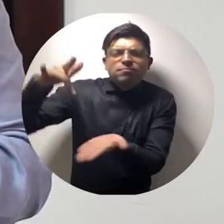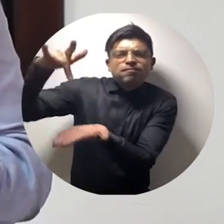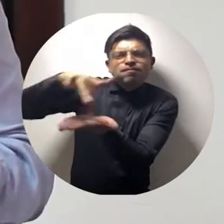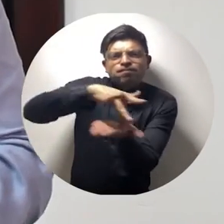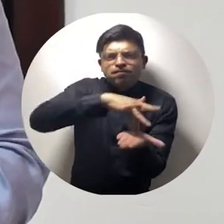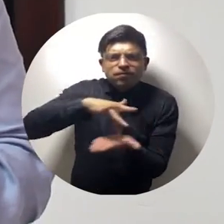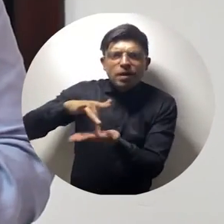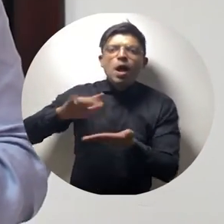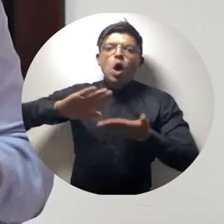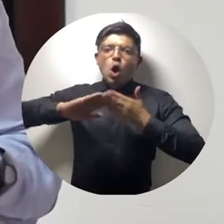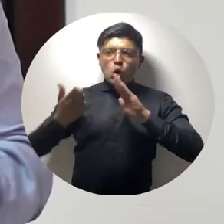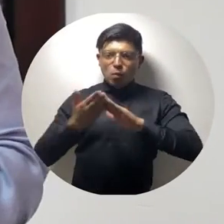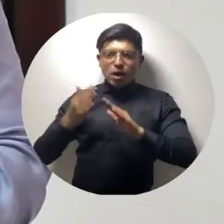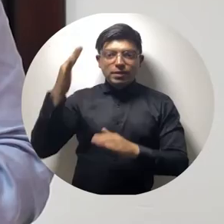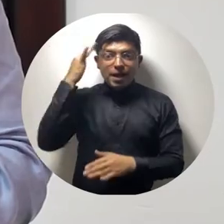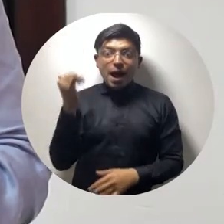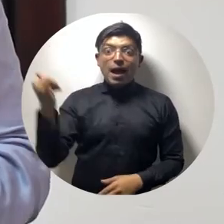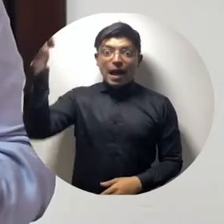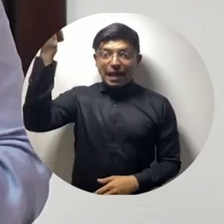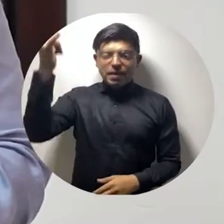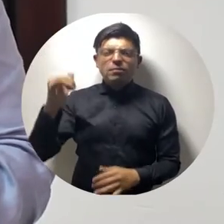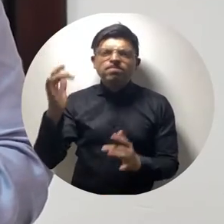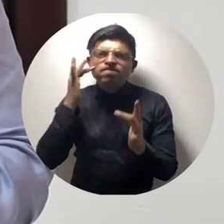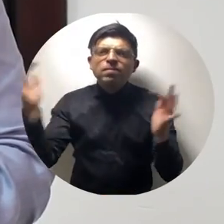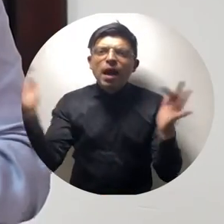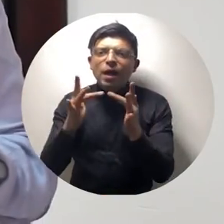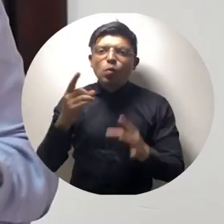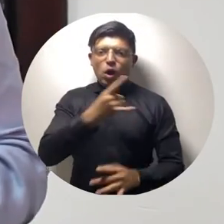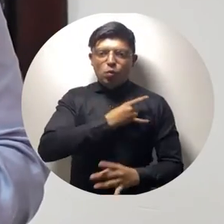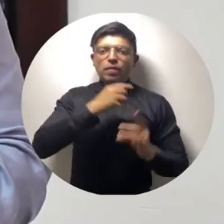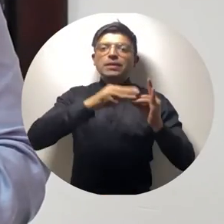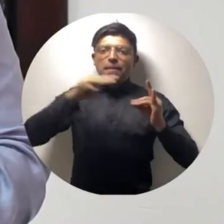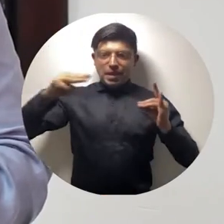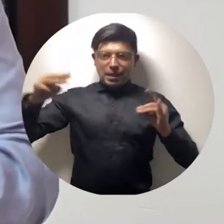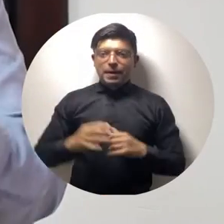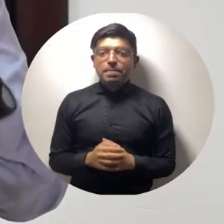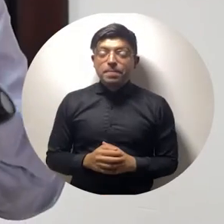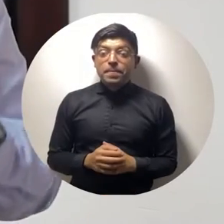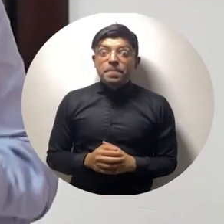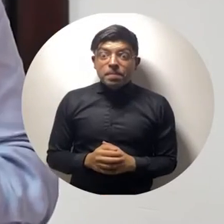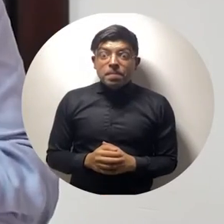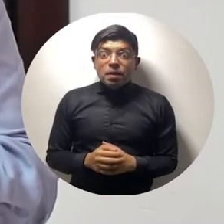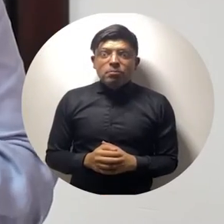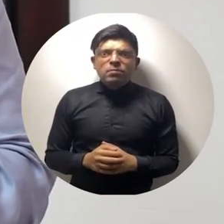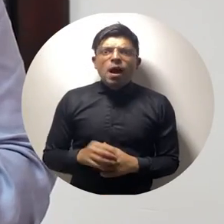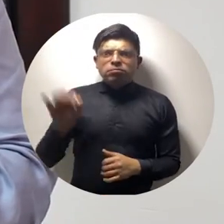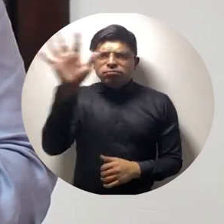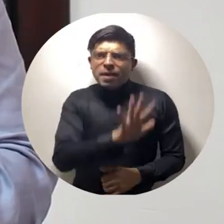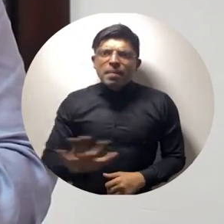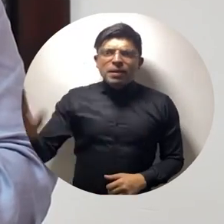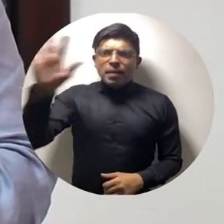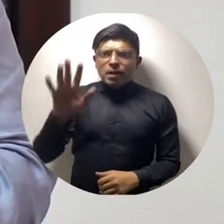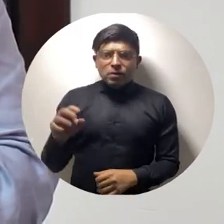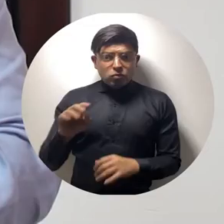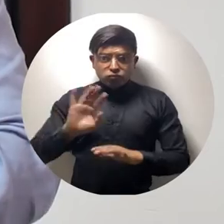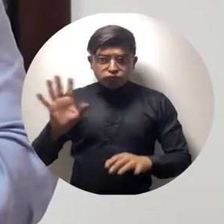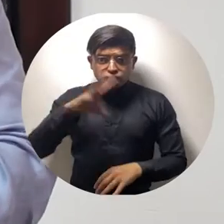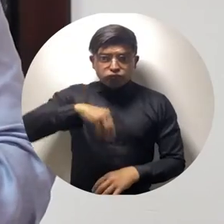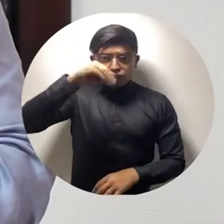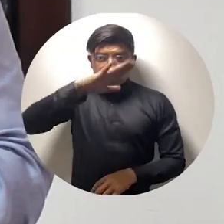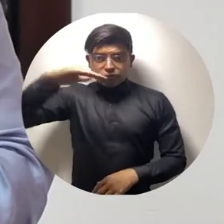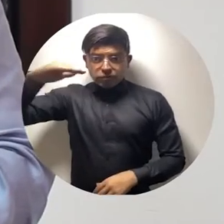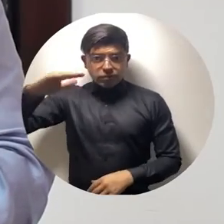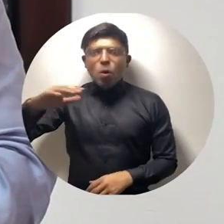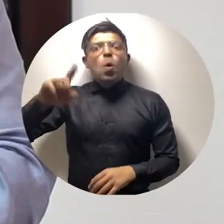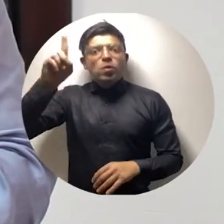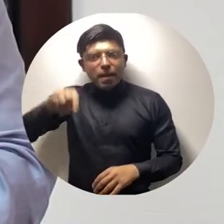hemos promovido la participación de las comunidades académicas relacionadas con la Universidad del Magdalena, no